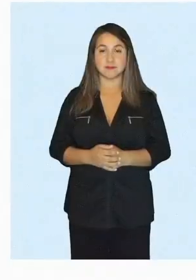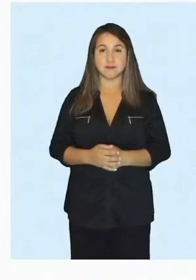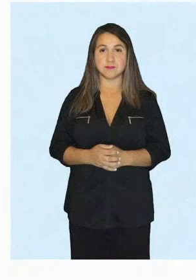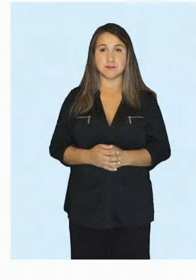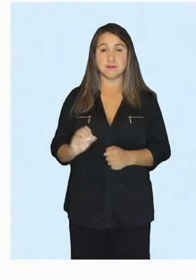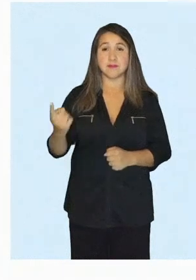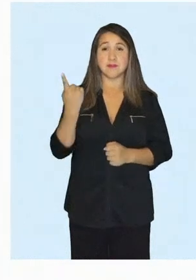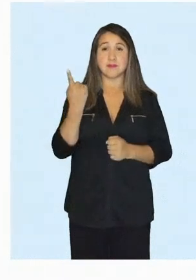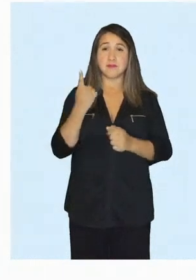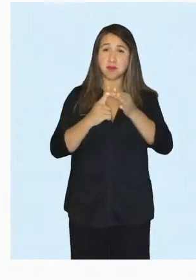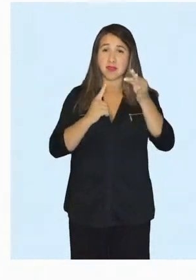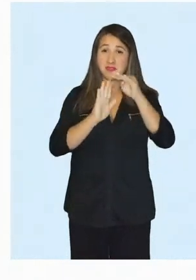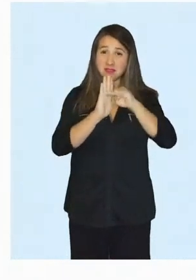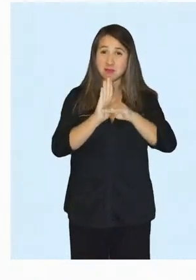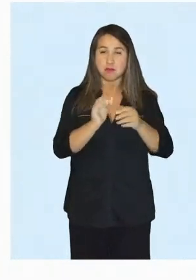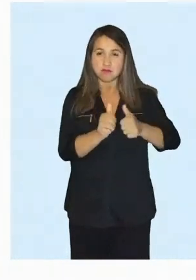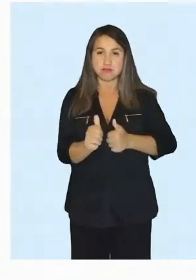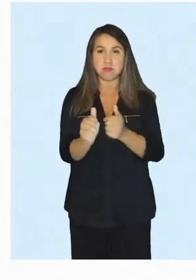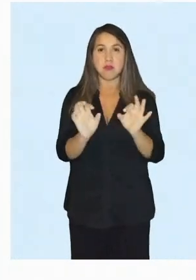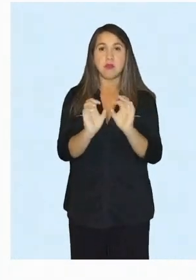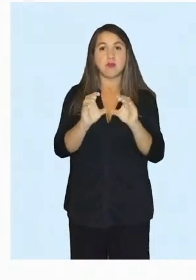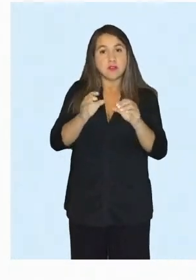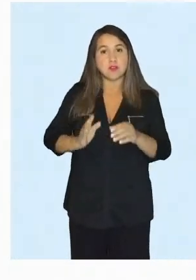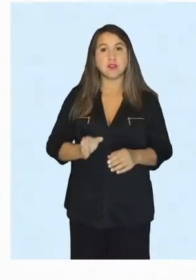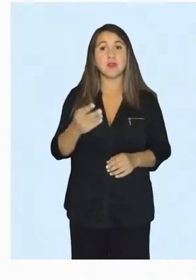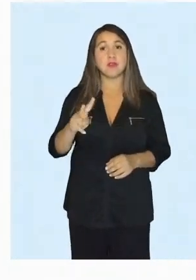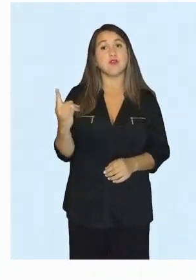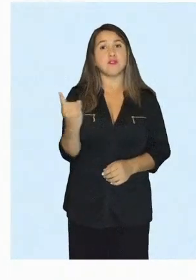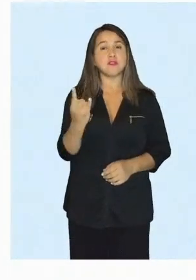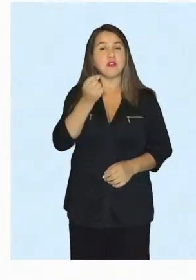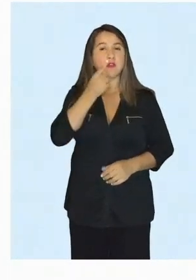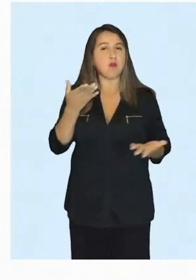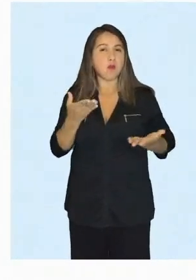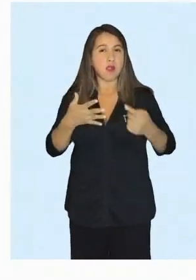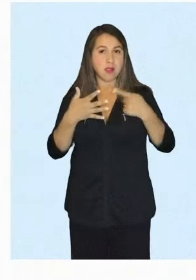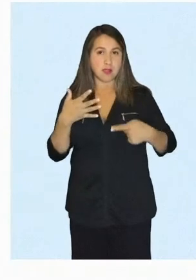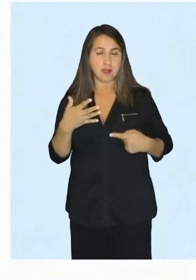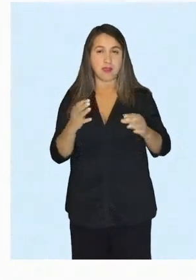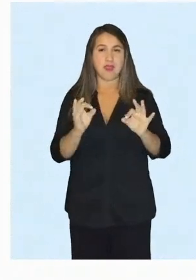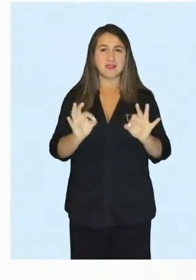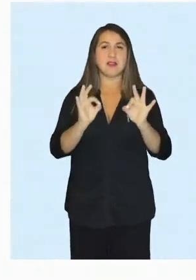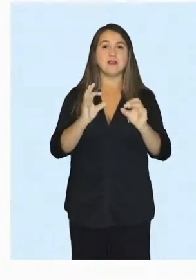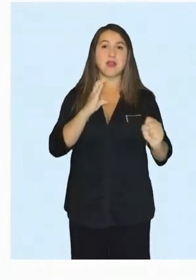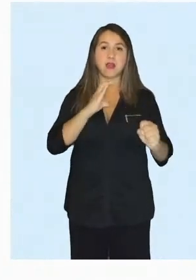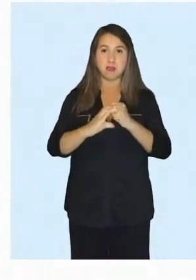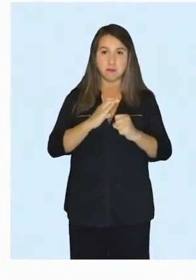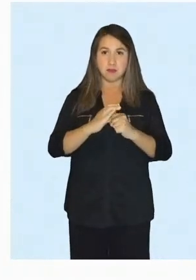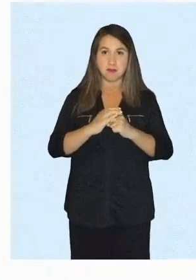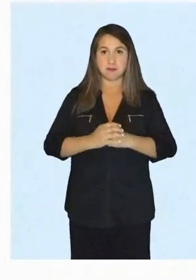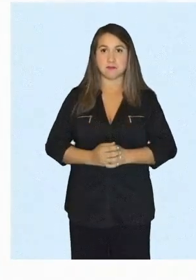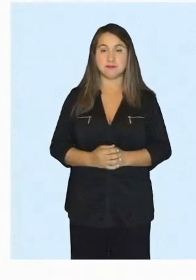Los principios que guían la educación continua de la universidad son Excelencia